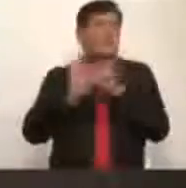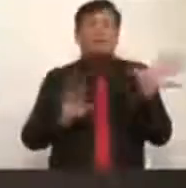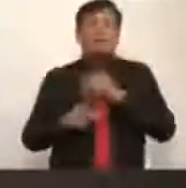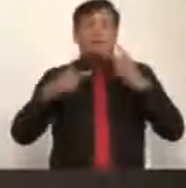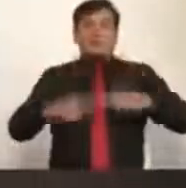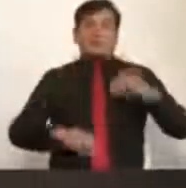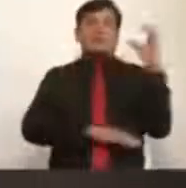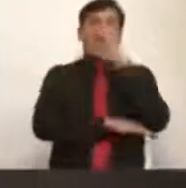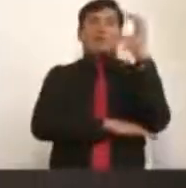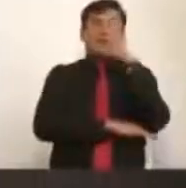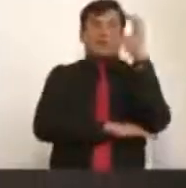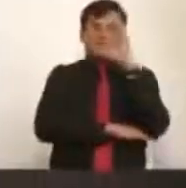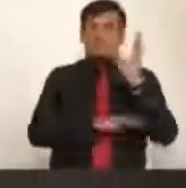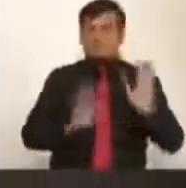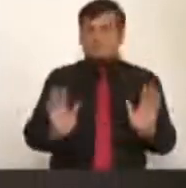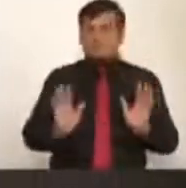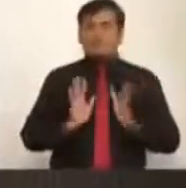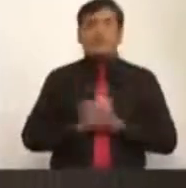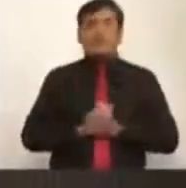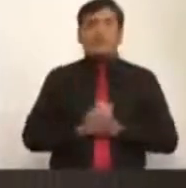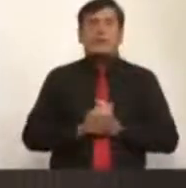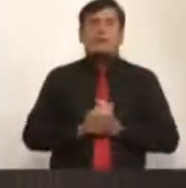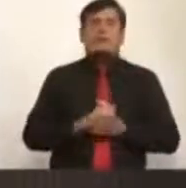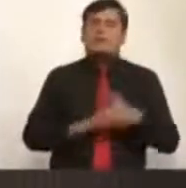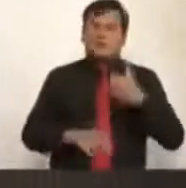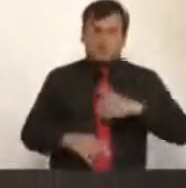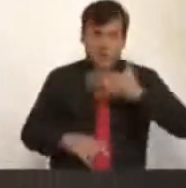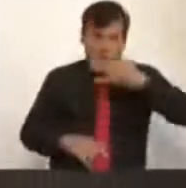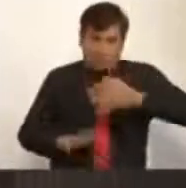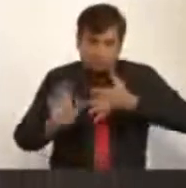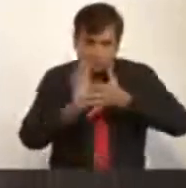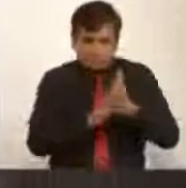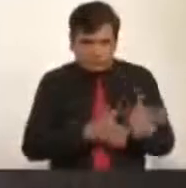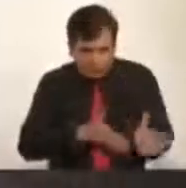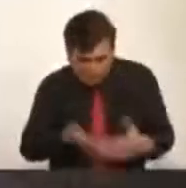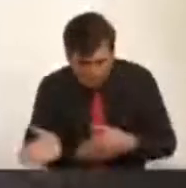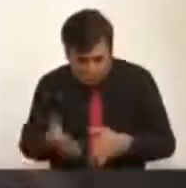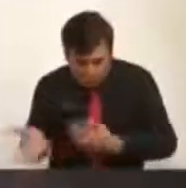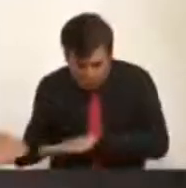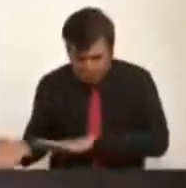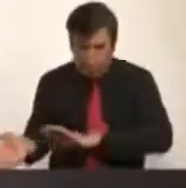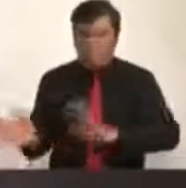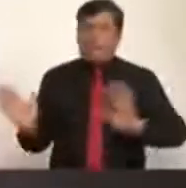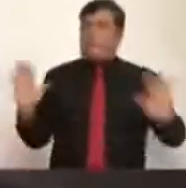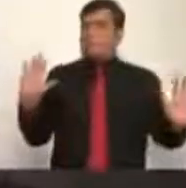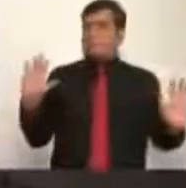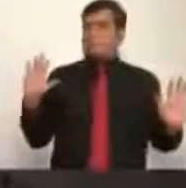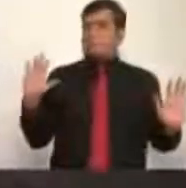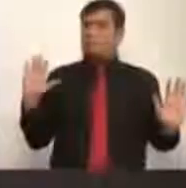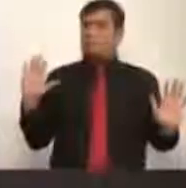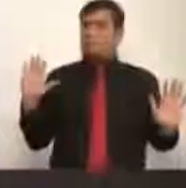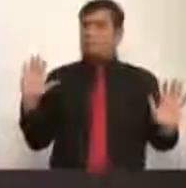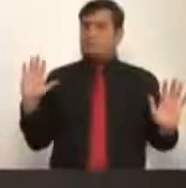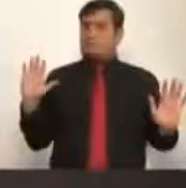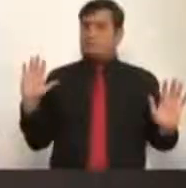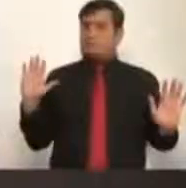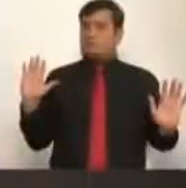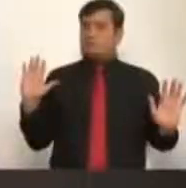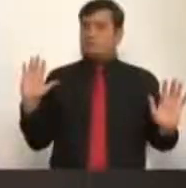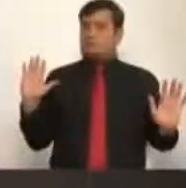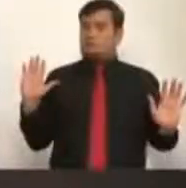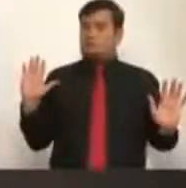colombiano y la realidad no se puede distorsionar. repito, la parte